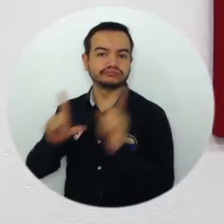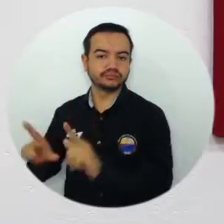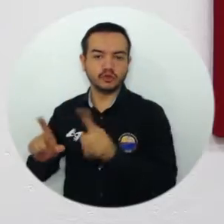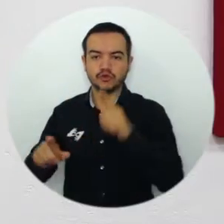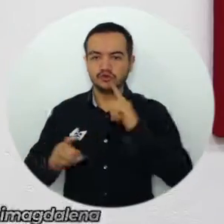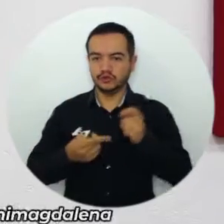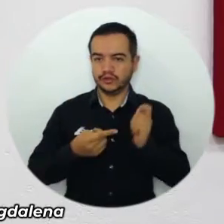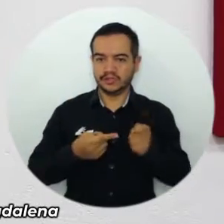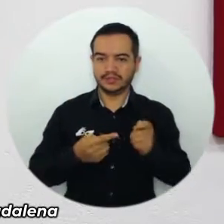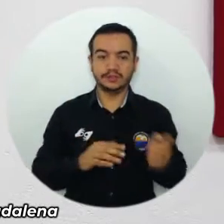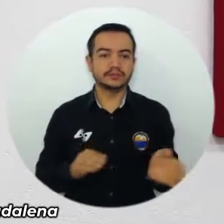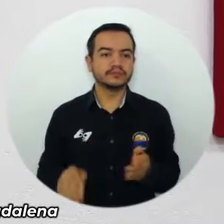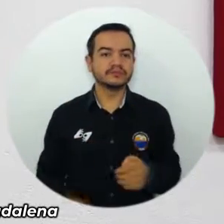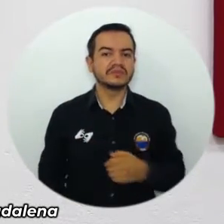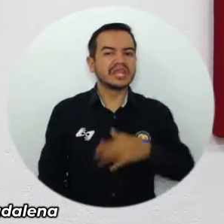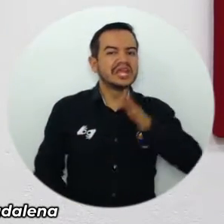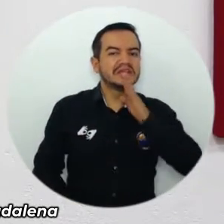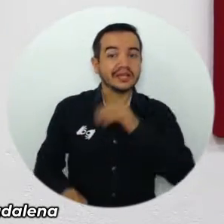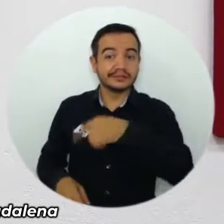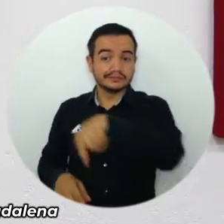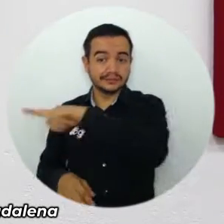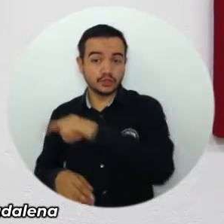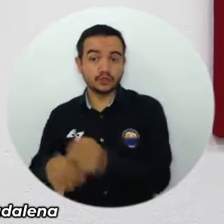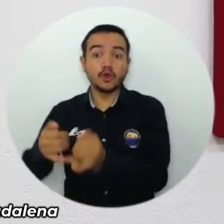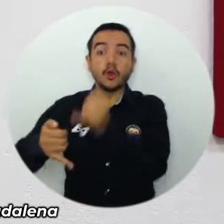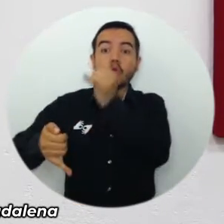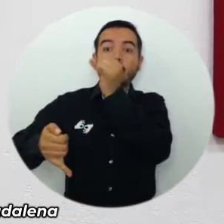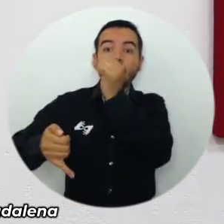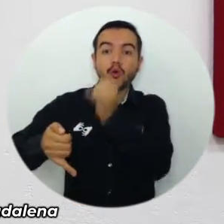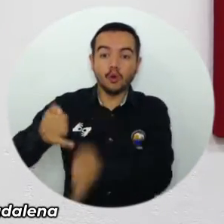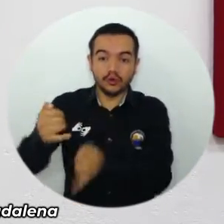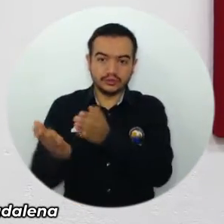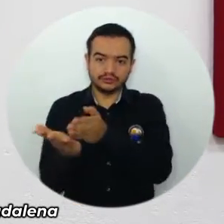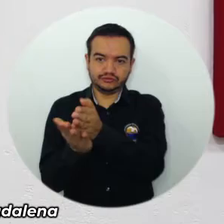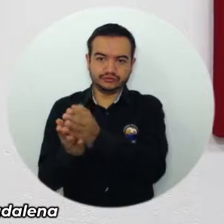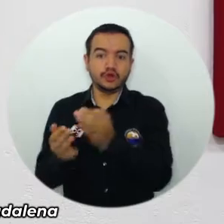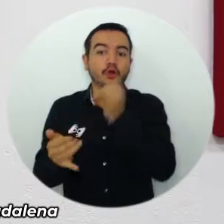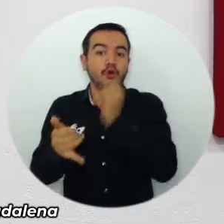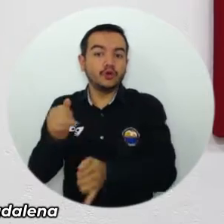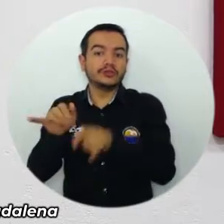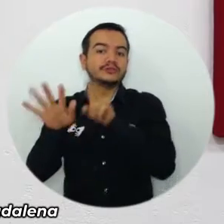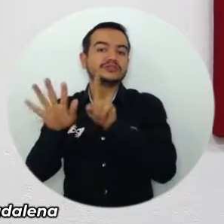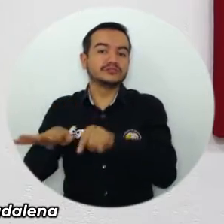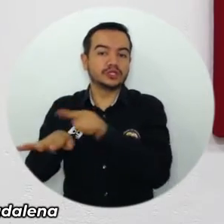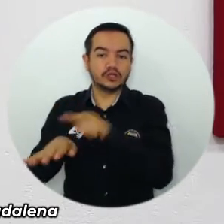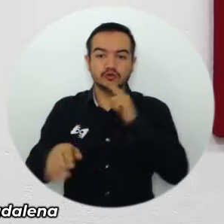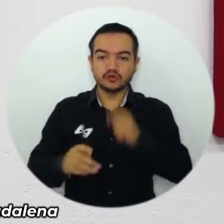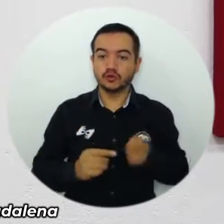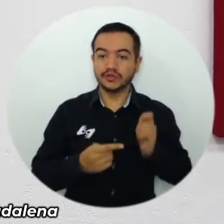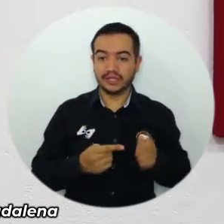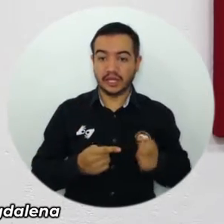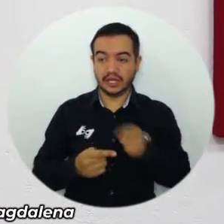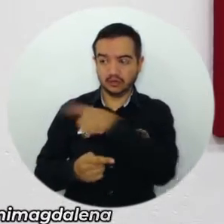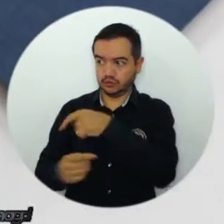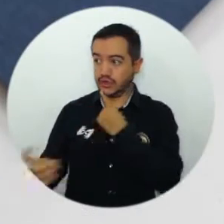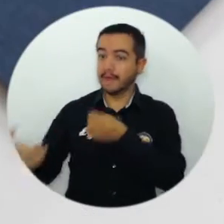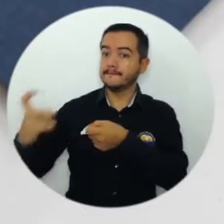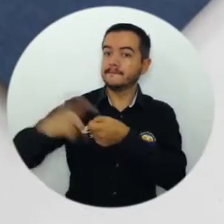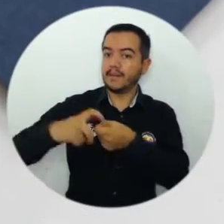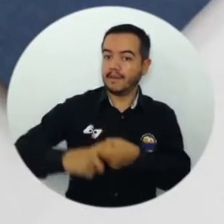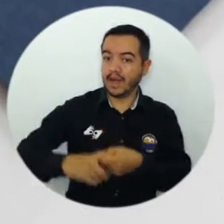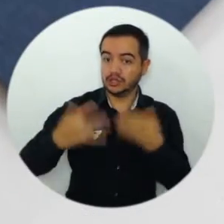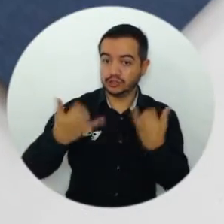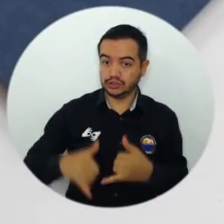realizan los estudiantes del último semestre de Derecho adscritos al Consultorio Jurídico y que tiene como finalidad